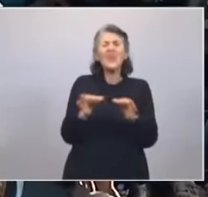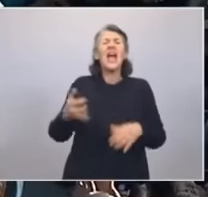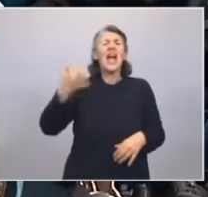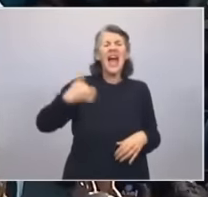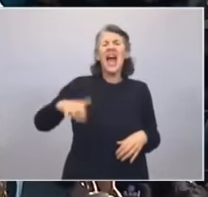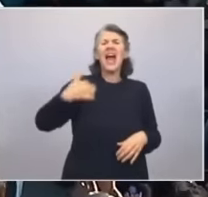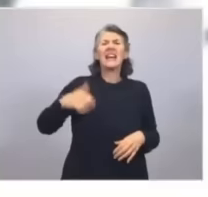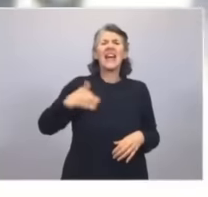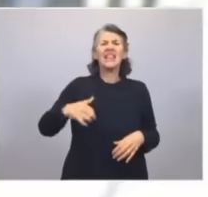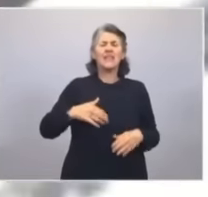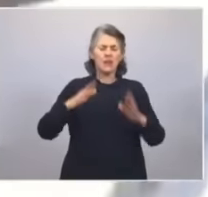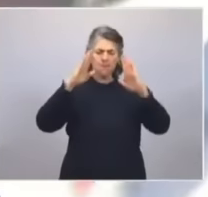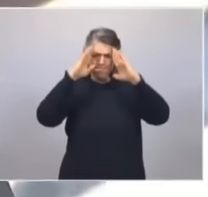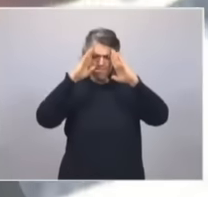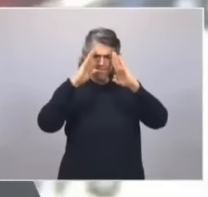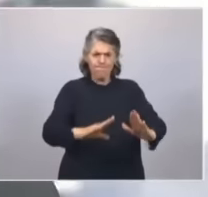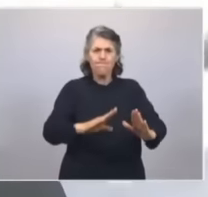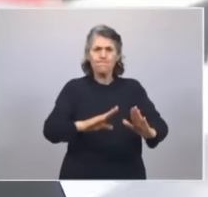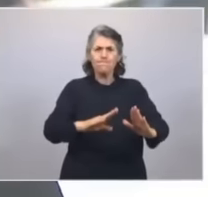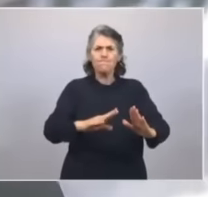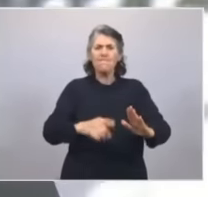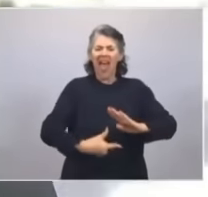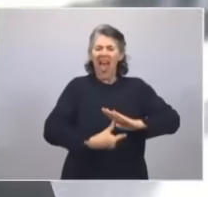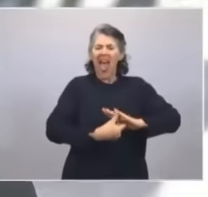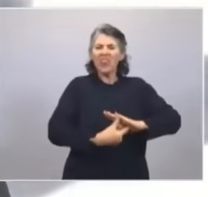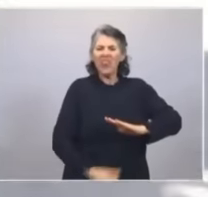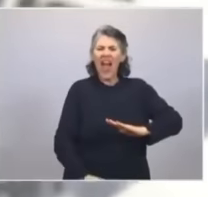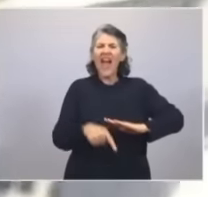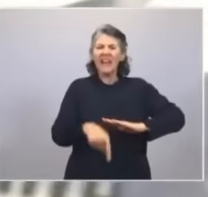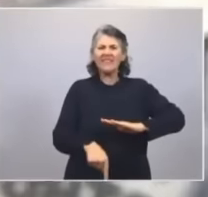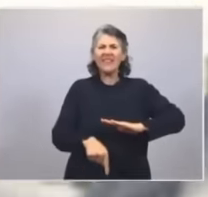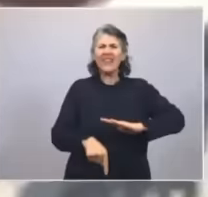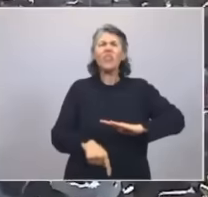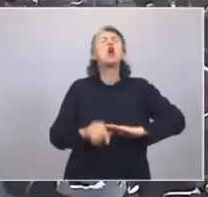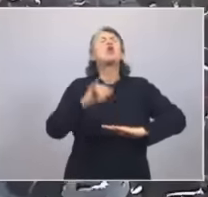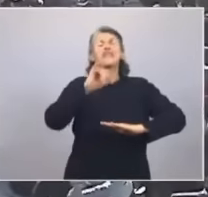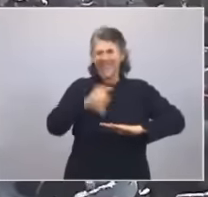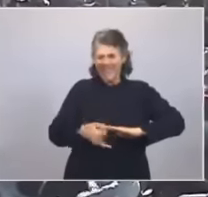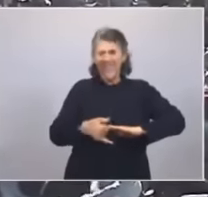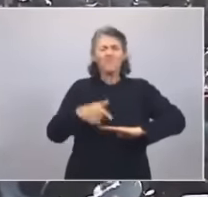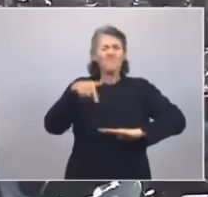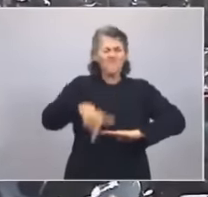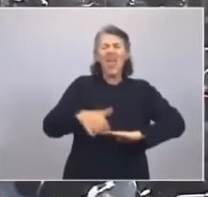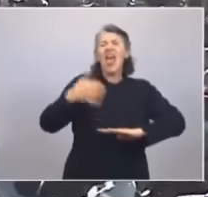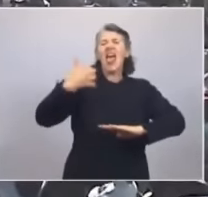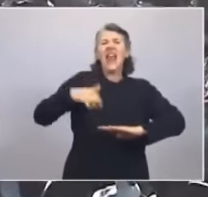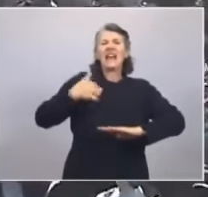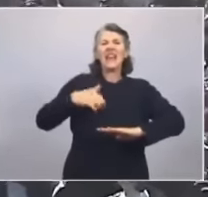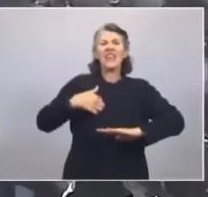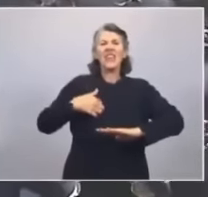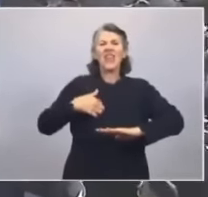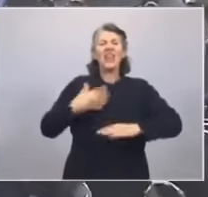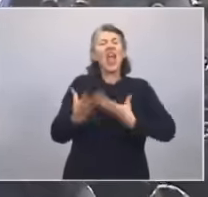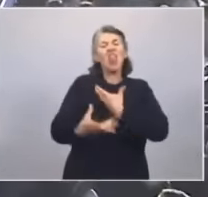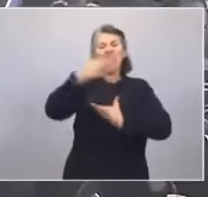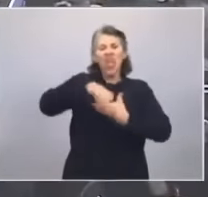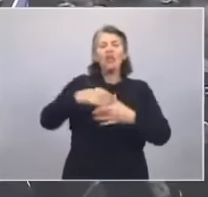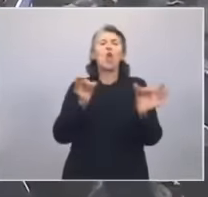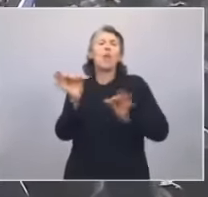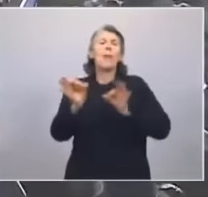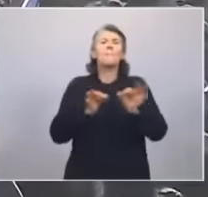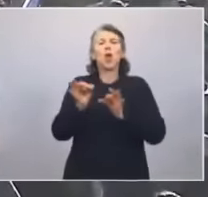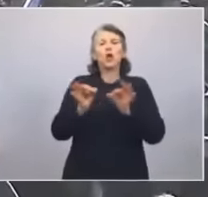a Malvinas y a la Antártida como parte de nuestro proyecto de Nación. Venimos además